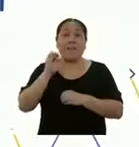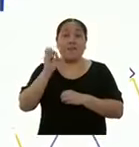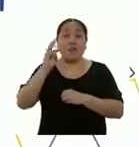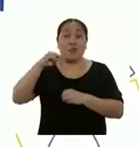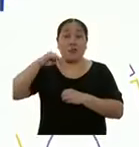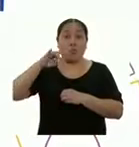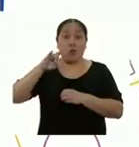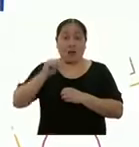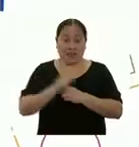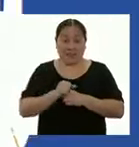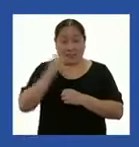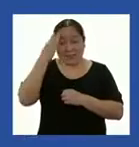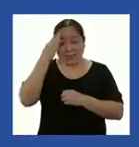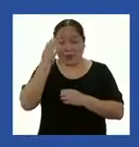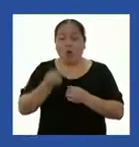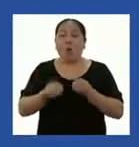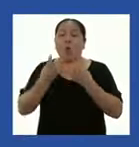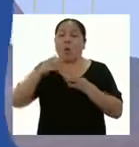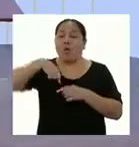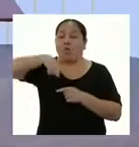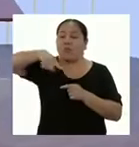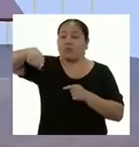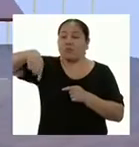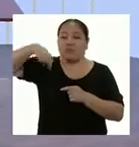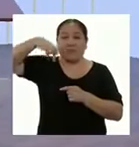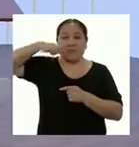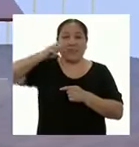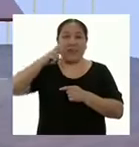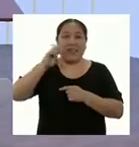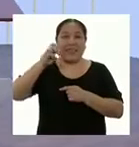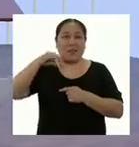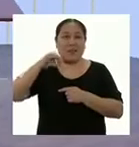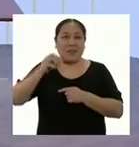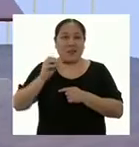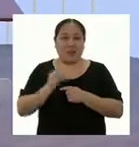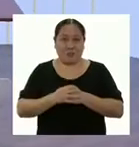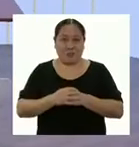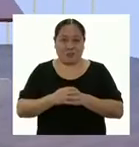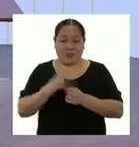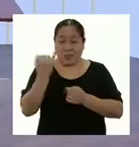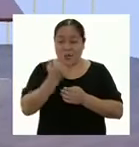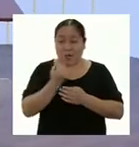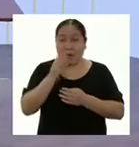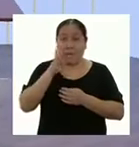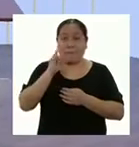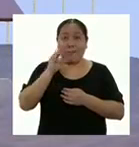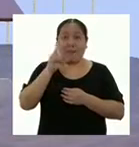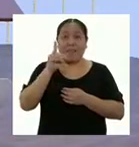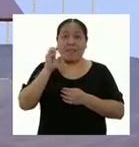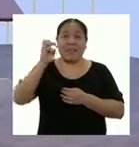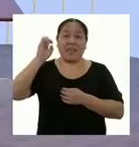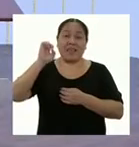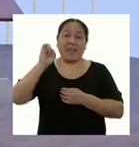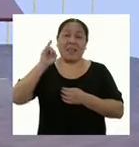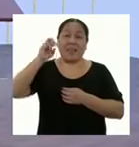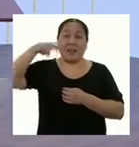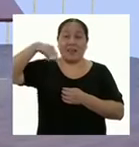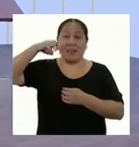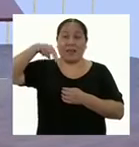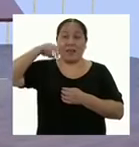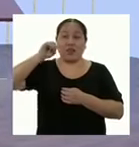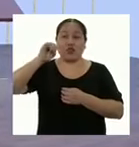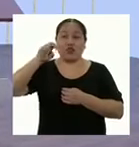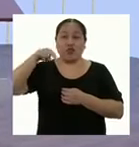para calcular el perímetro de cada uno. Dibujarlos en un objeto bidimensional de forma rectangular, también